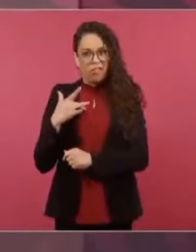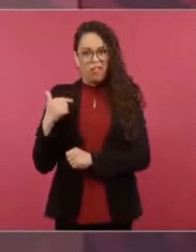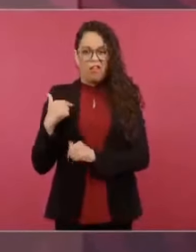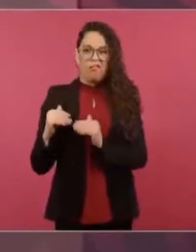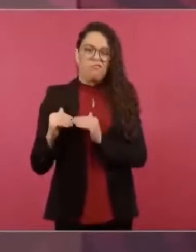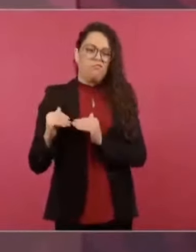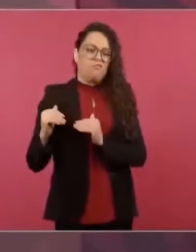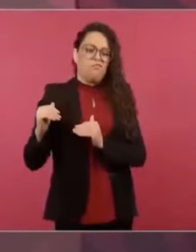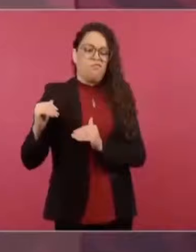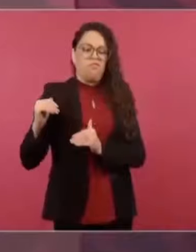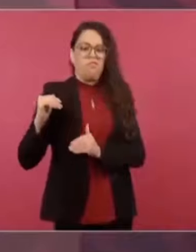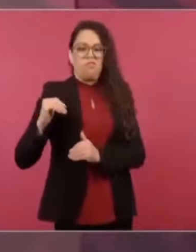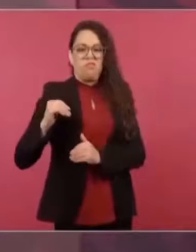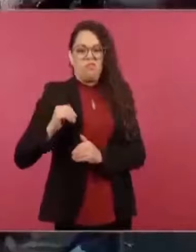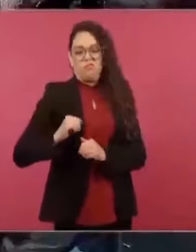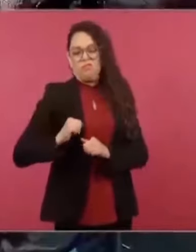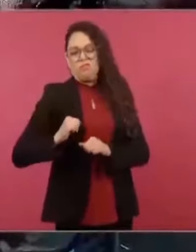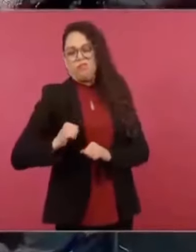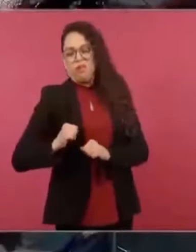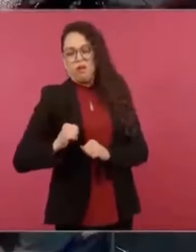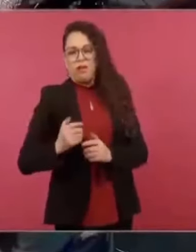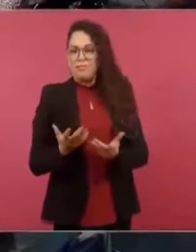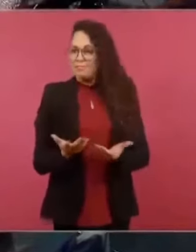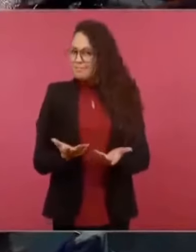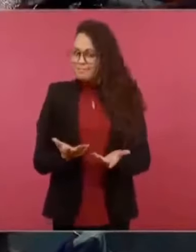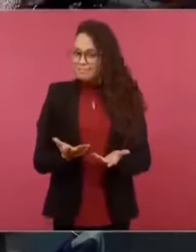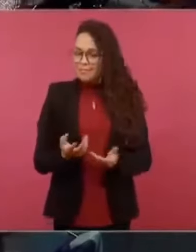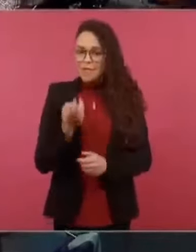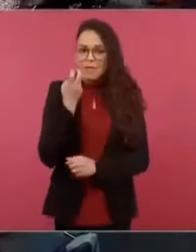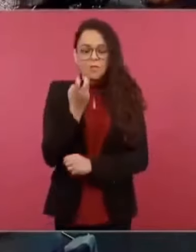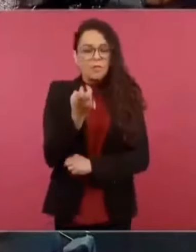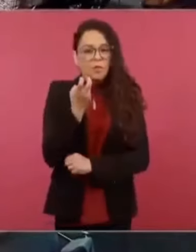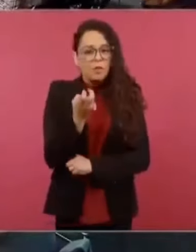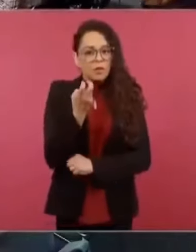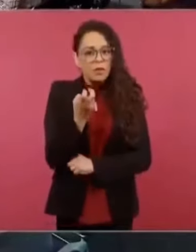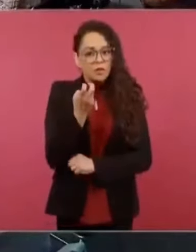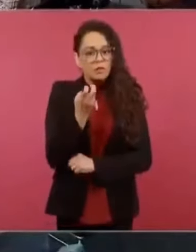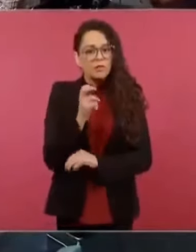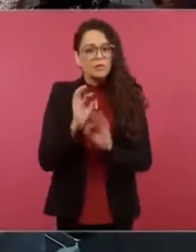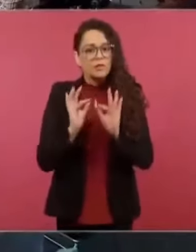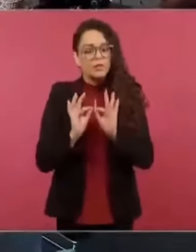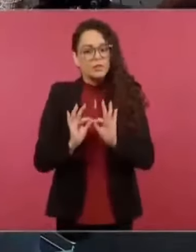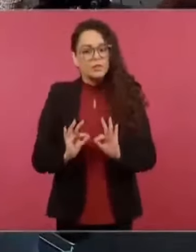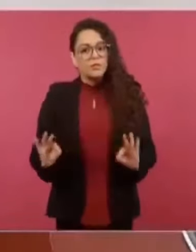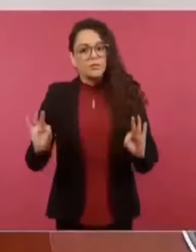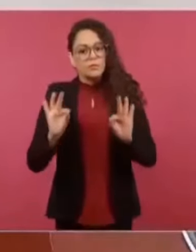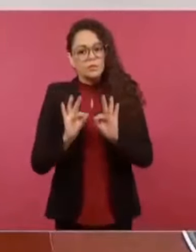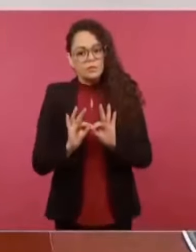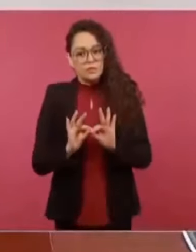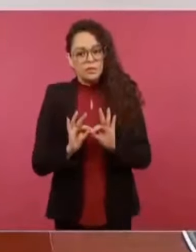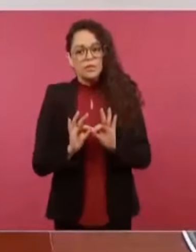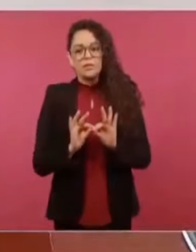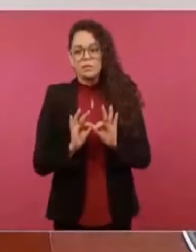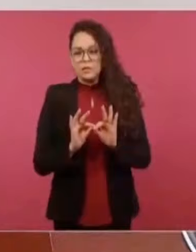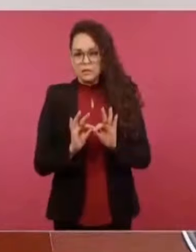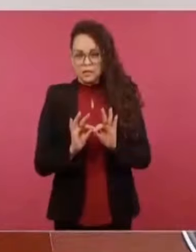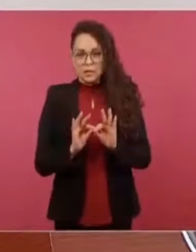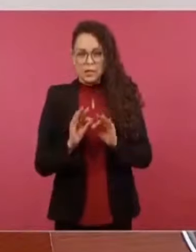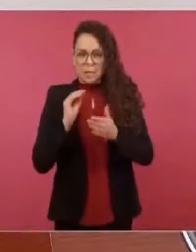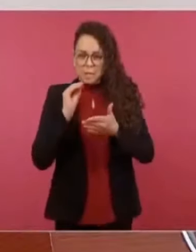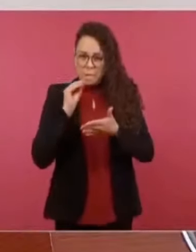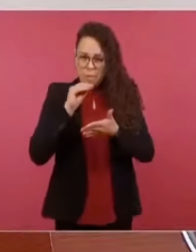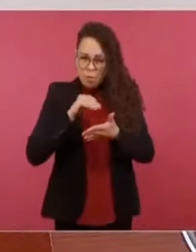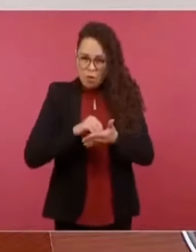Entonces, por eso una de las cosas que se tienen que establecer con mucha claridad